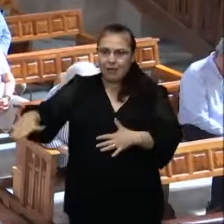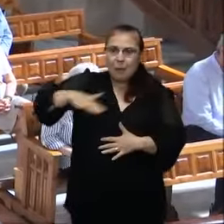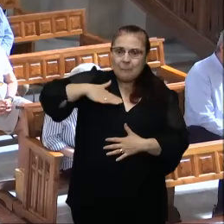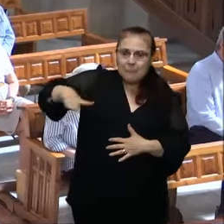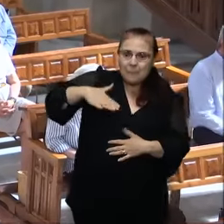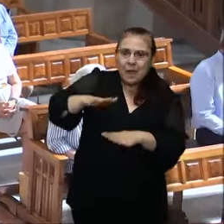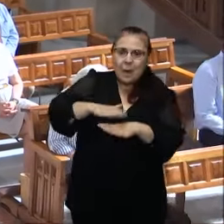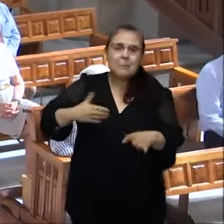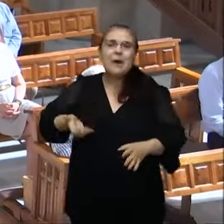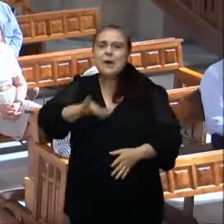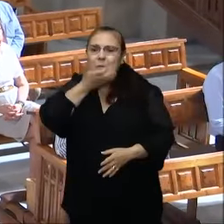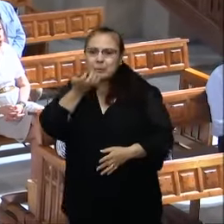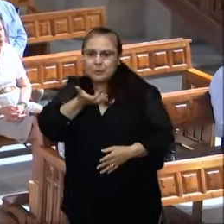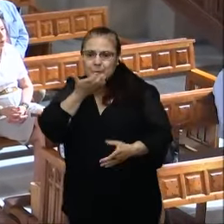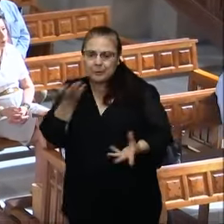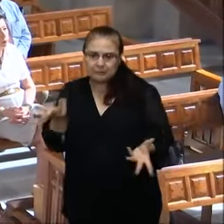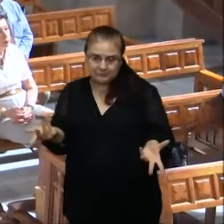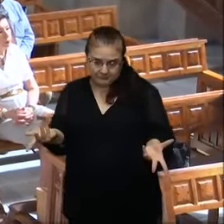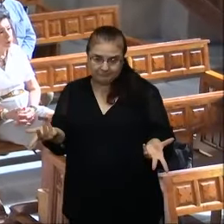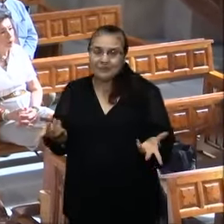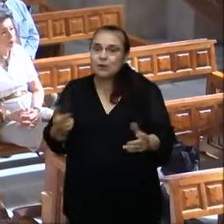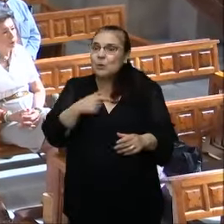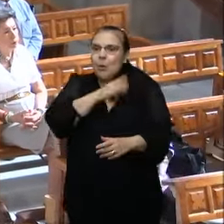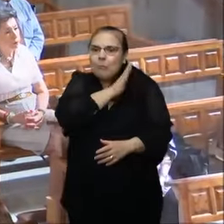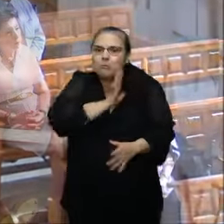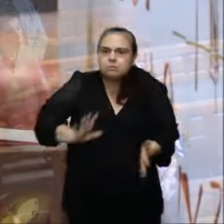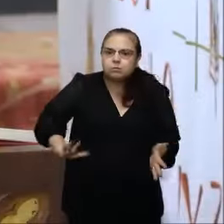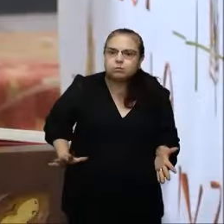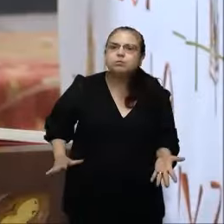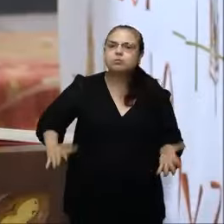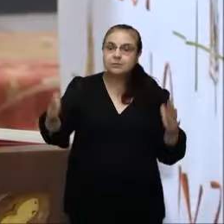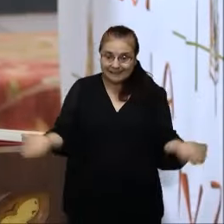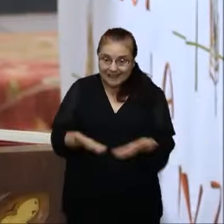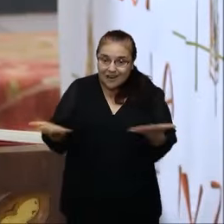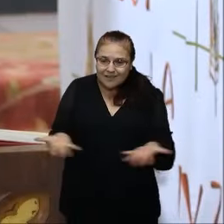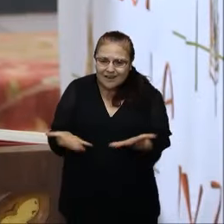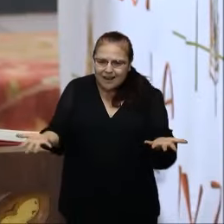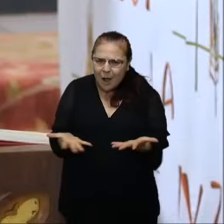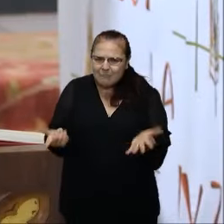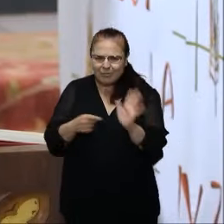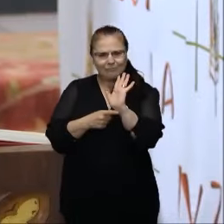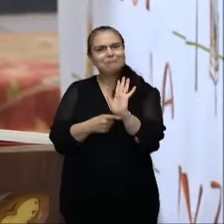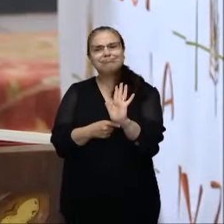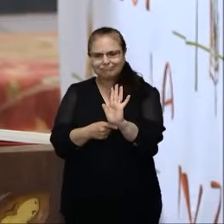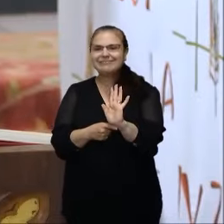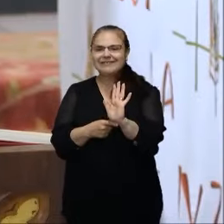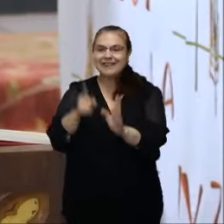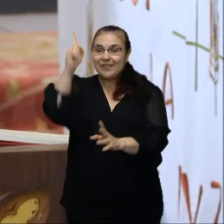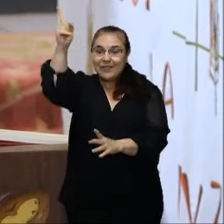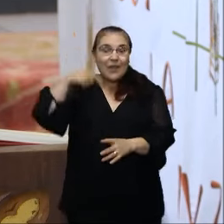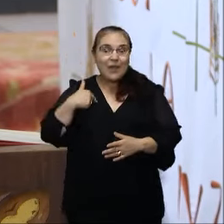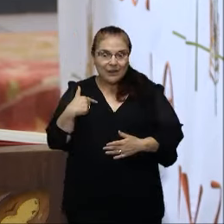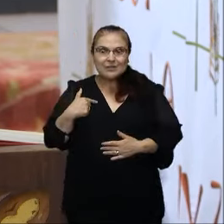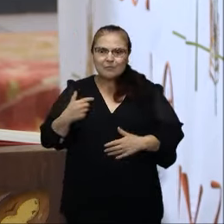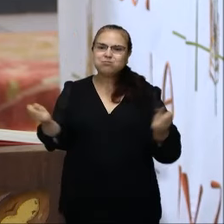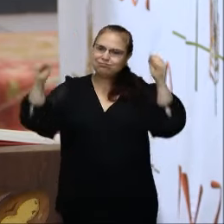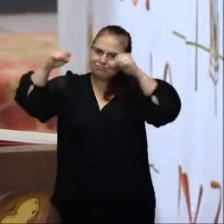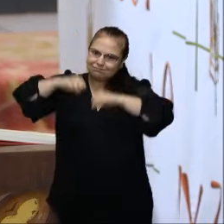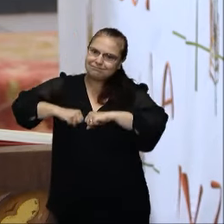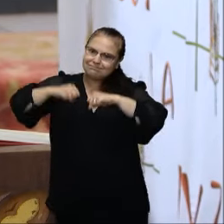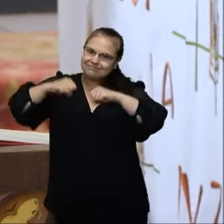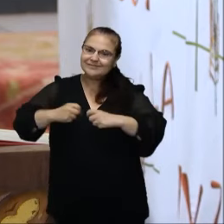para los oyentes. Procura con toda diligencia presentarte ante Dios como digno de aprobación,